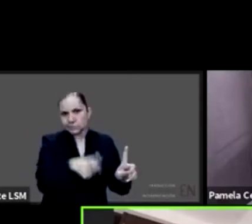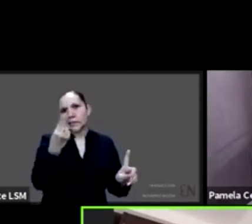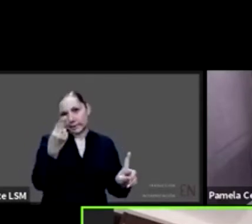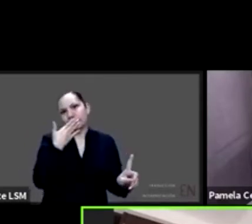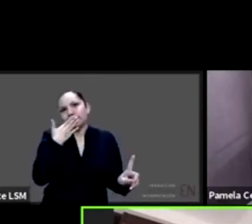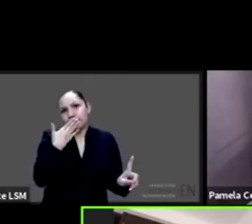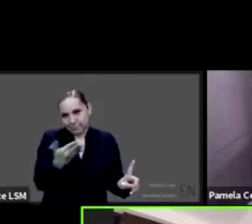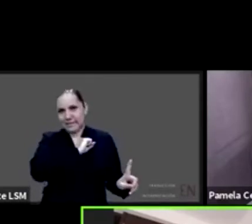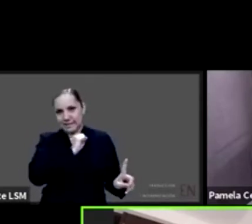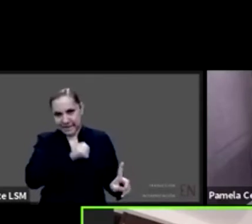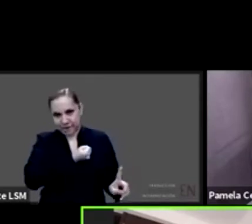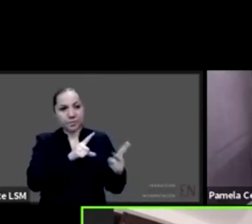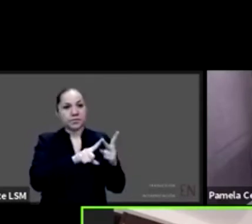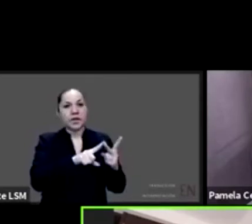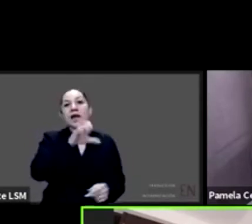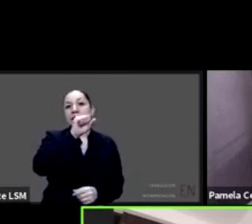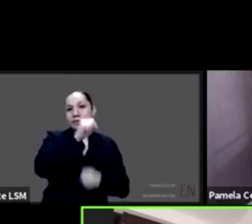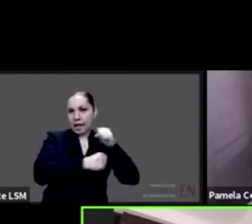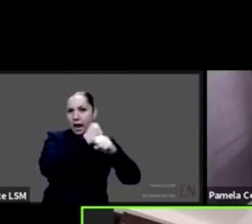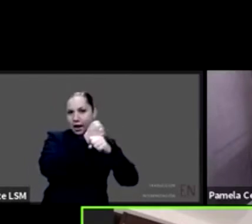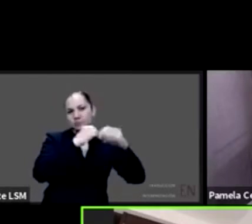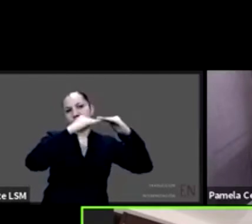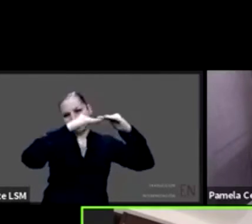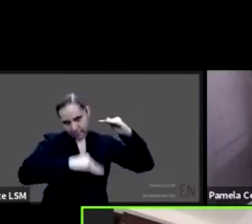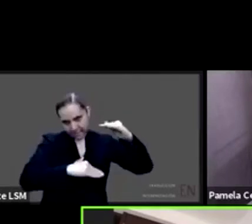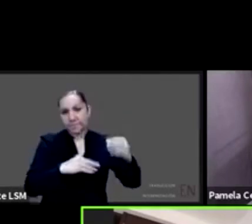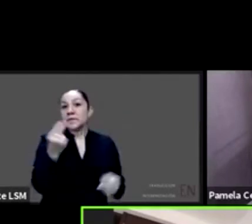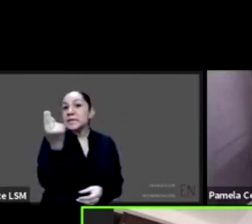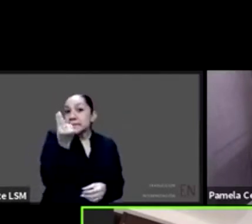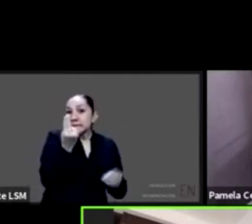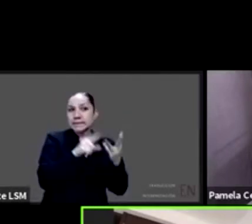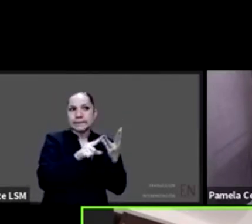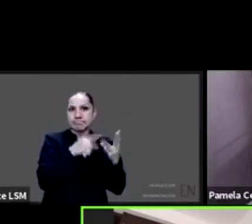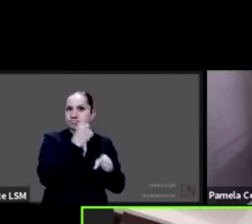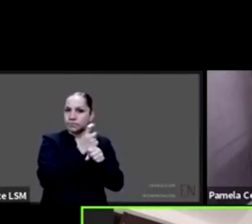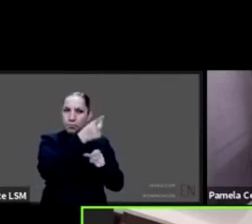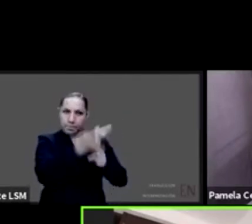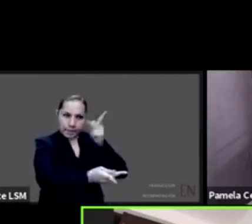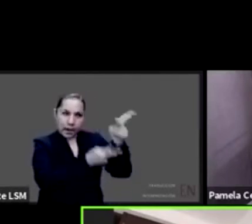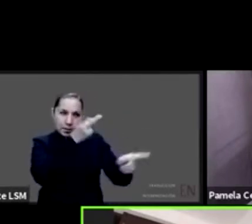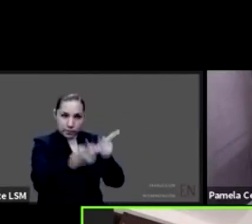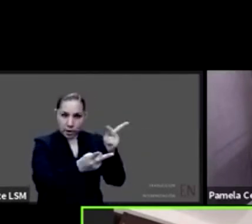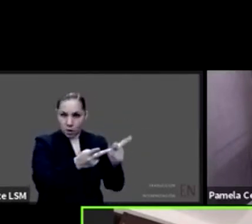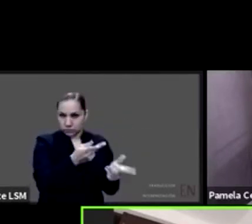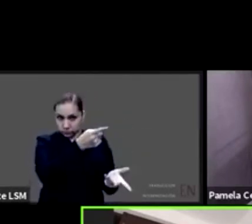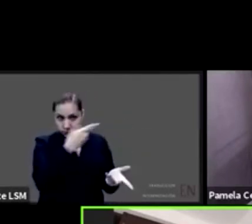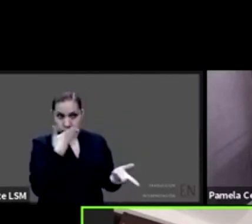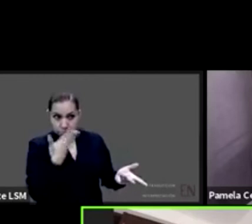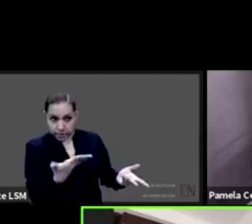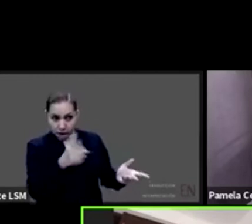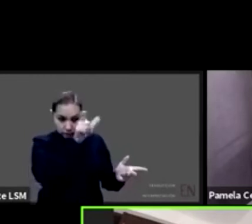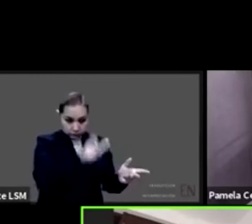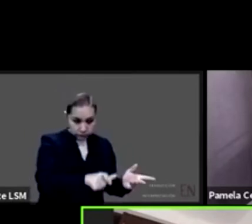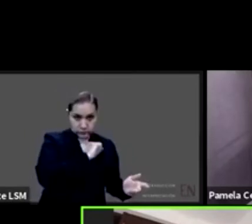obviamente se le haga un cuestionario para saber su estado de salud, y que, bueno, tenga la condición